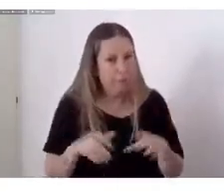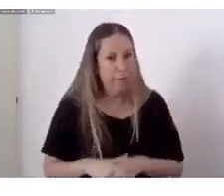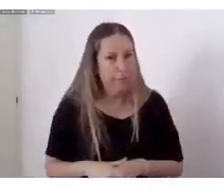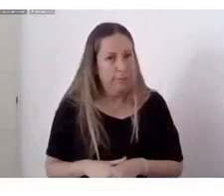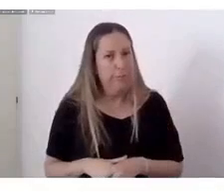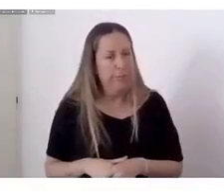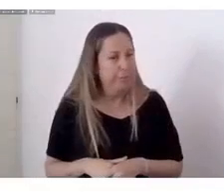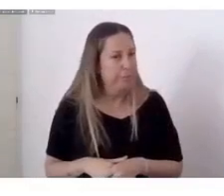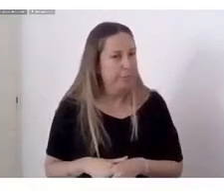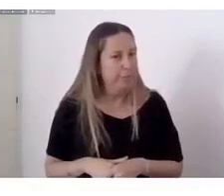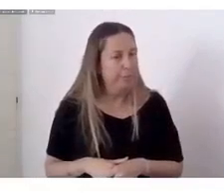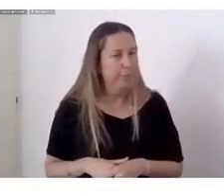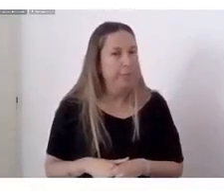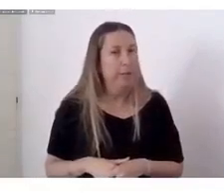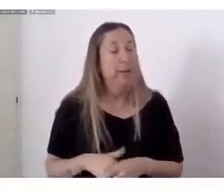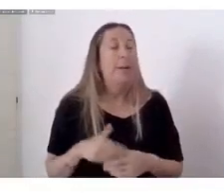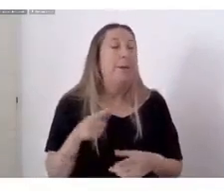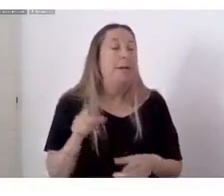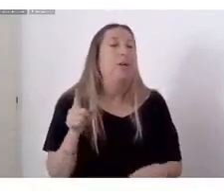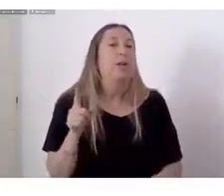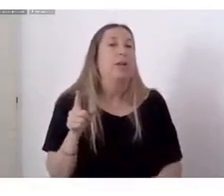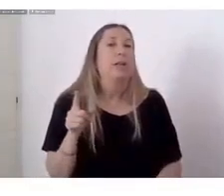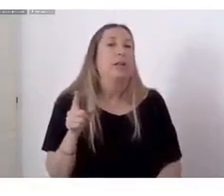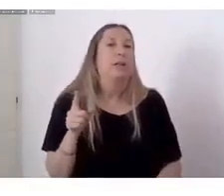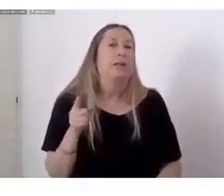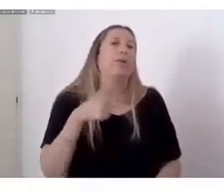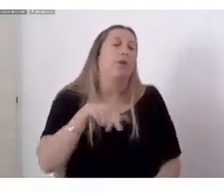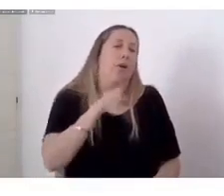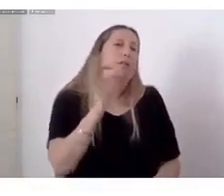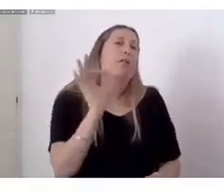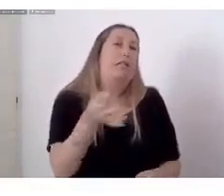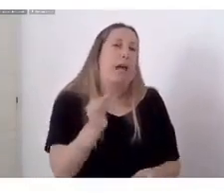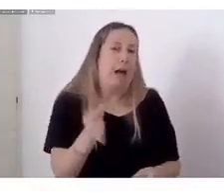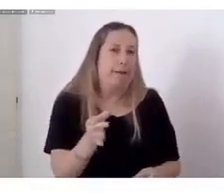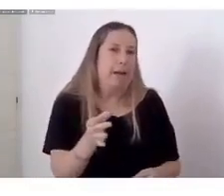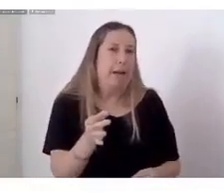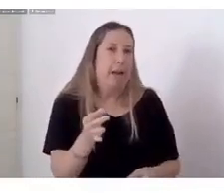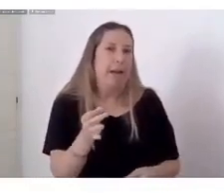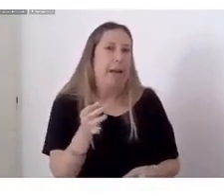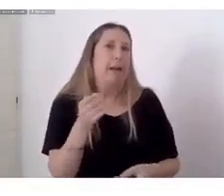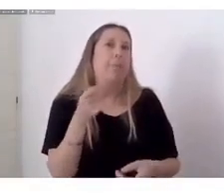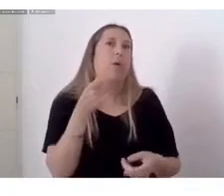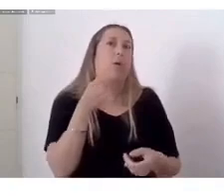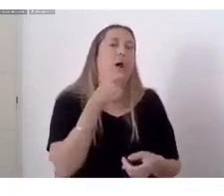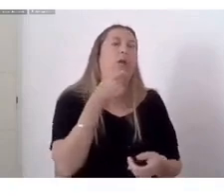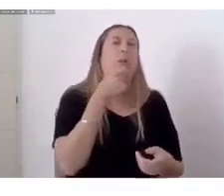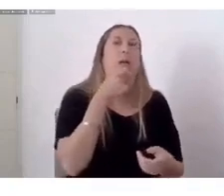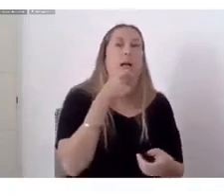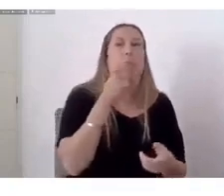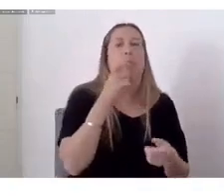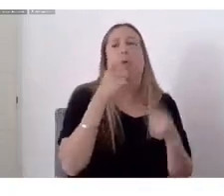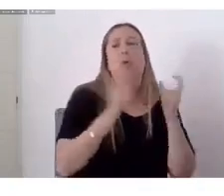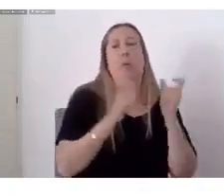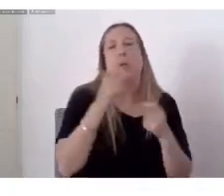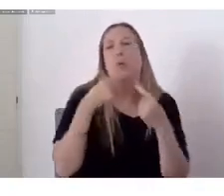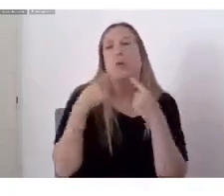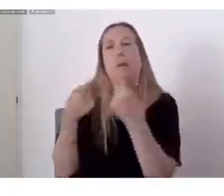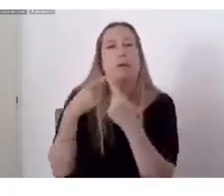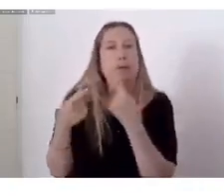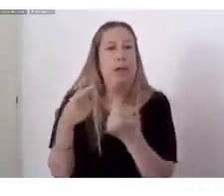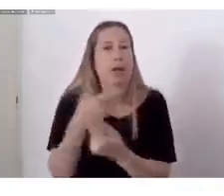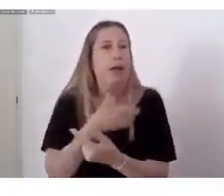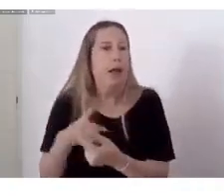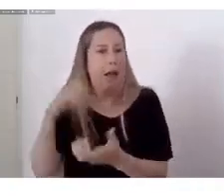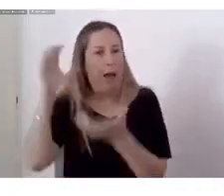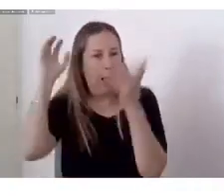Explícitamente Sino Porque sabemos O por las cosas Que dice Cuando se le hizo Preguntas al respecto Que no va a ser Nada Para